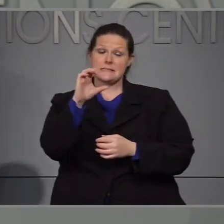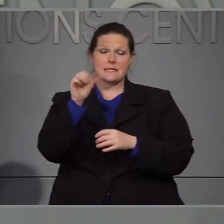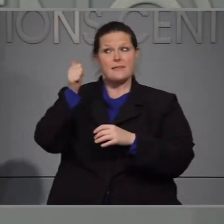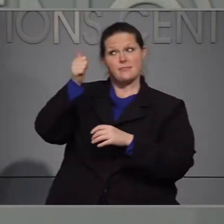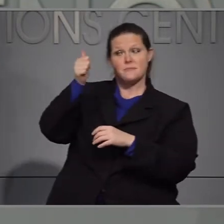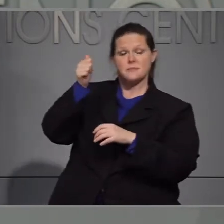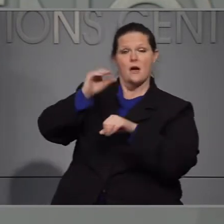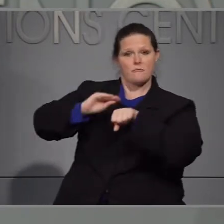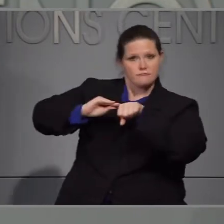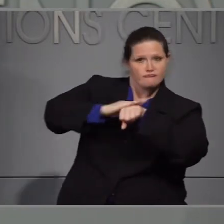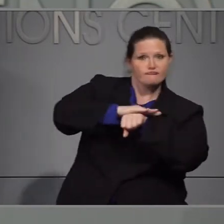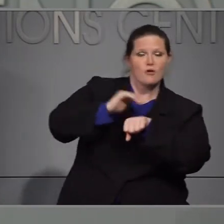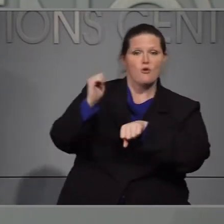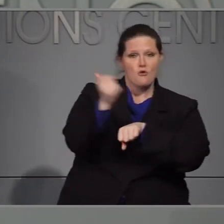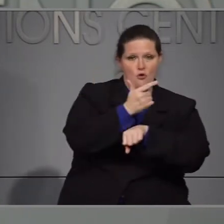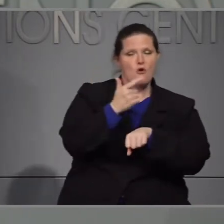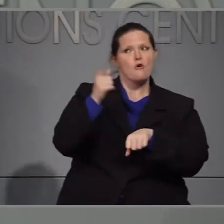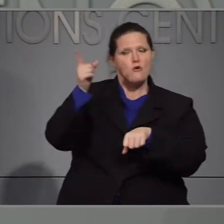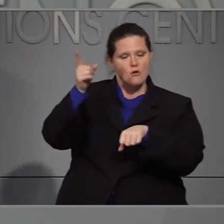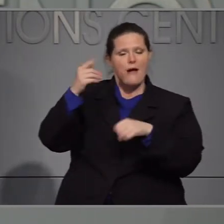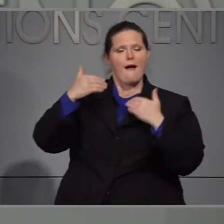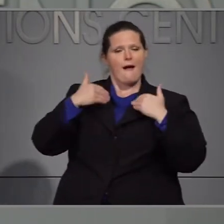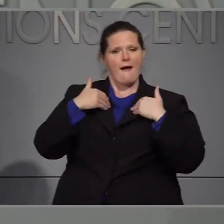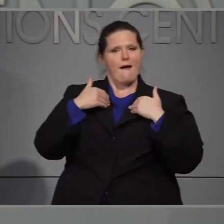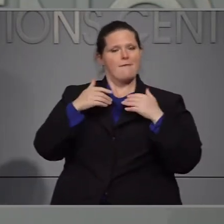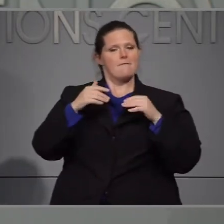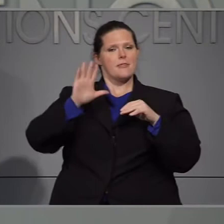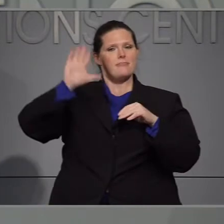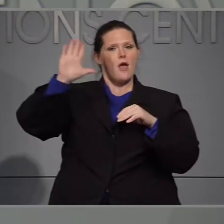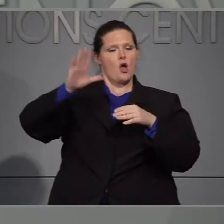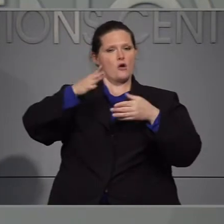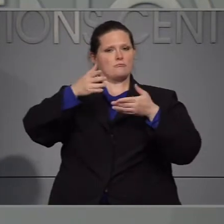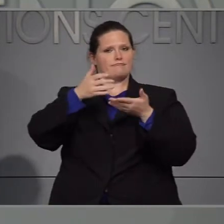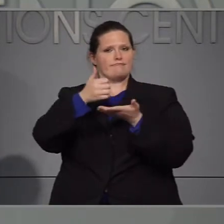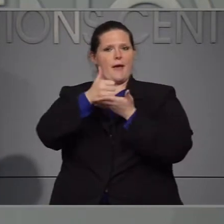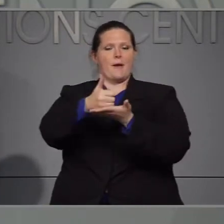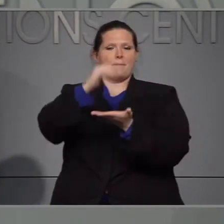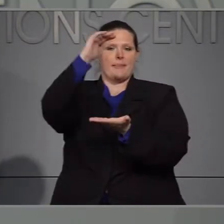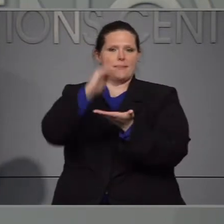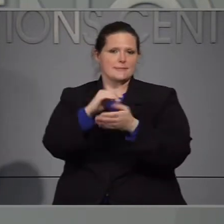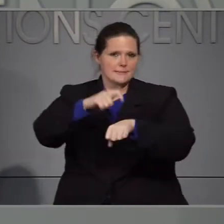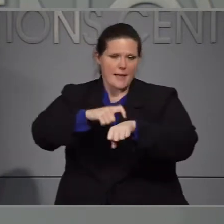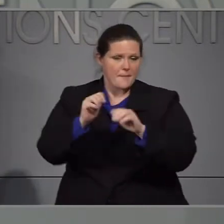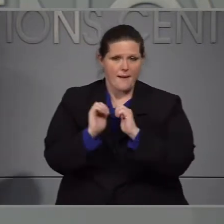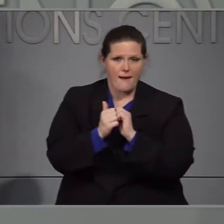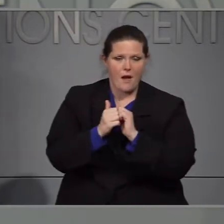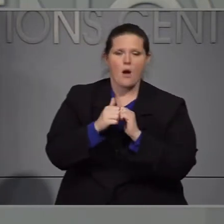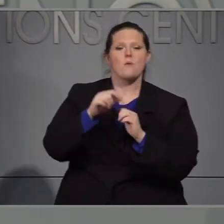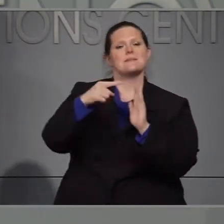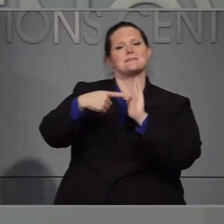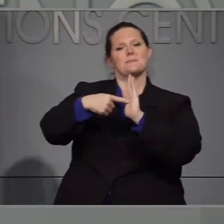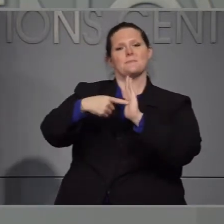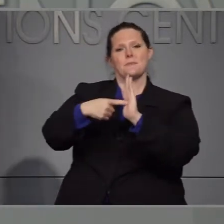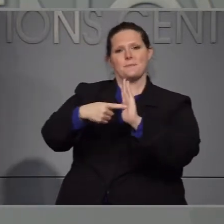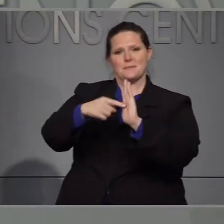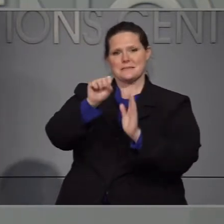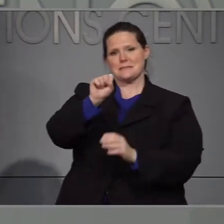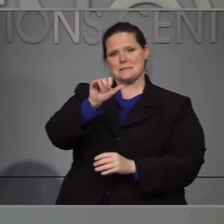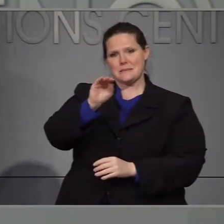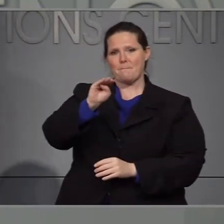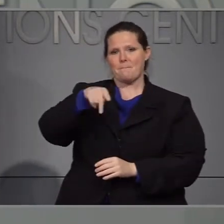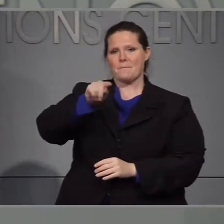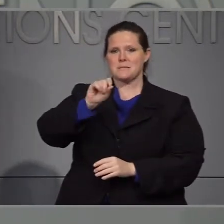la sed los cdc ahora recomiendan un enfoque basado en síntomas en vez de en pruebas